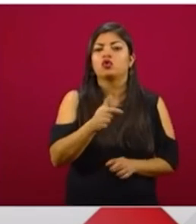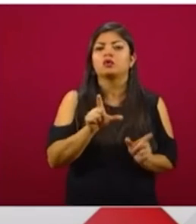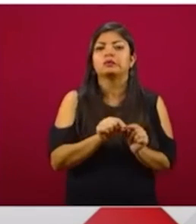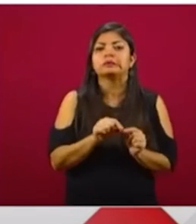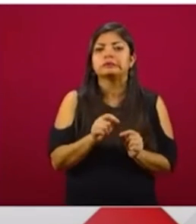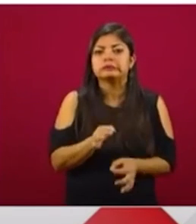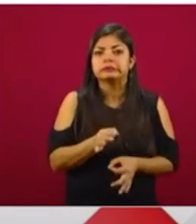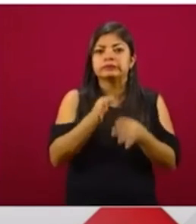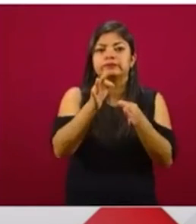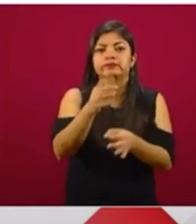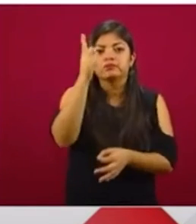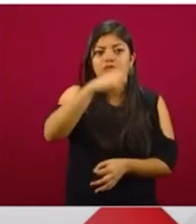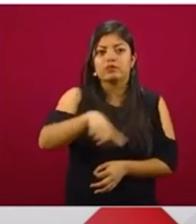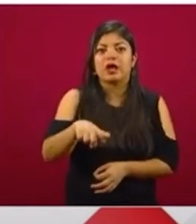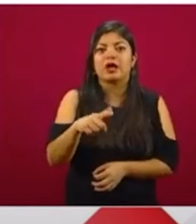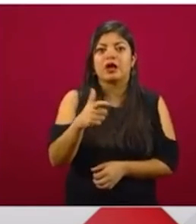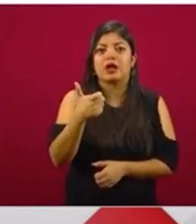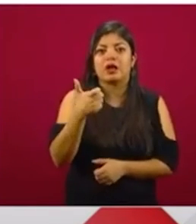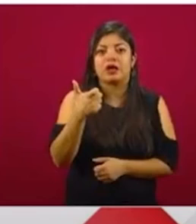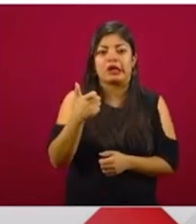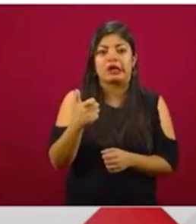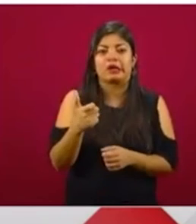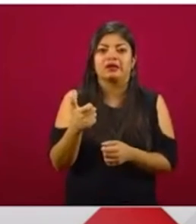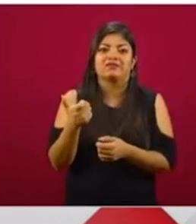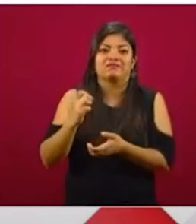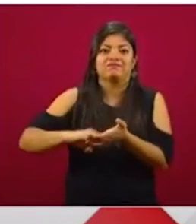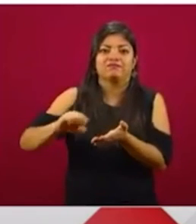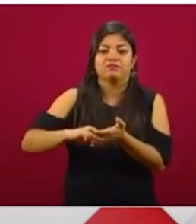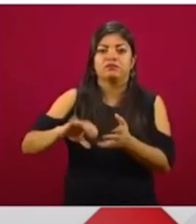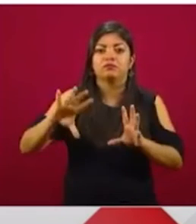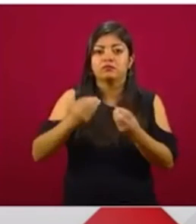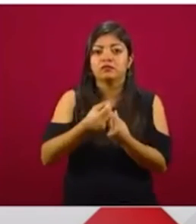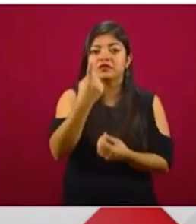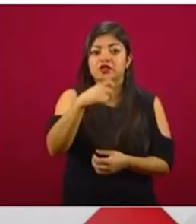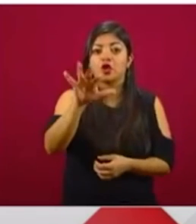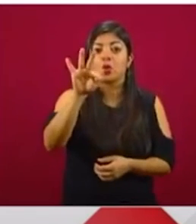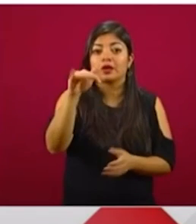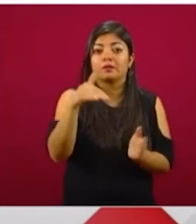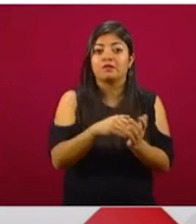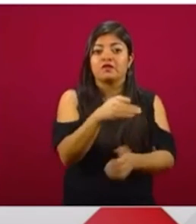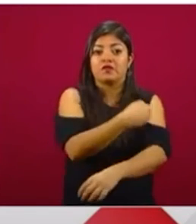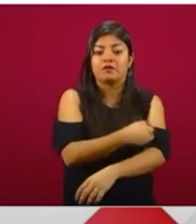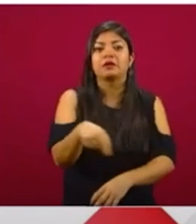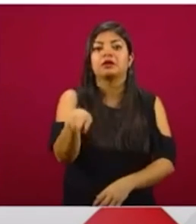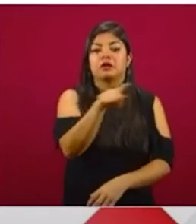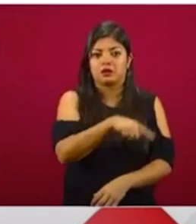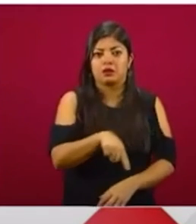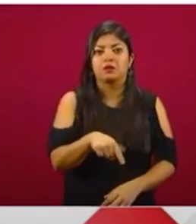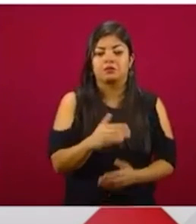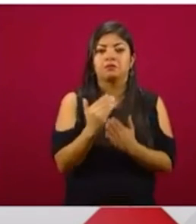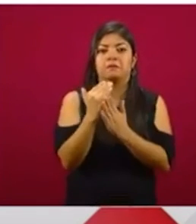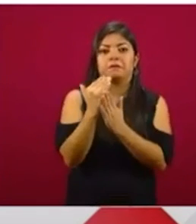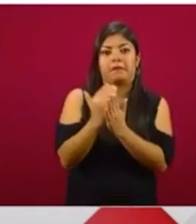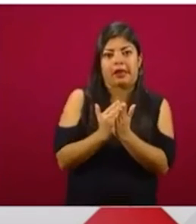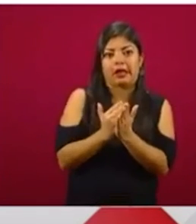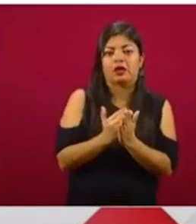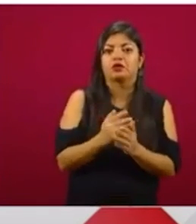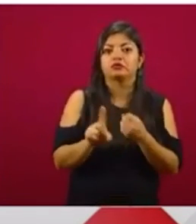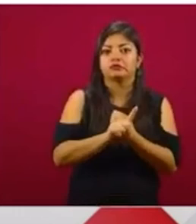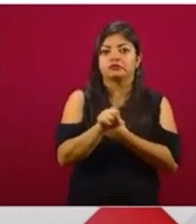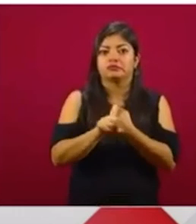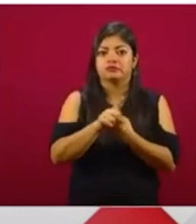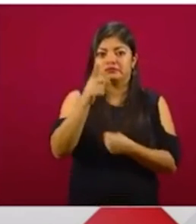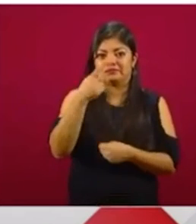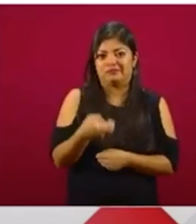prórroga para sus créditos, en total 140 mil familias, hoy tienen la tranquilidad de poder transitar la emergencia sanitaria.